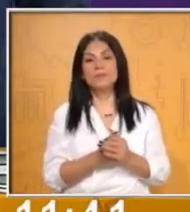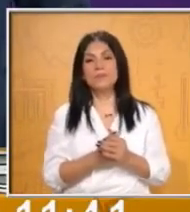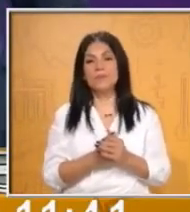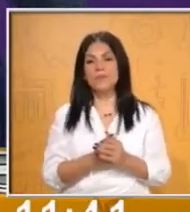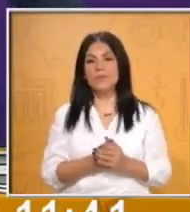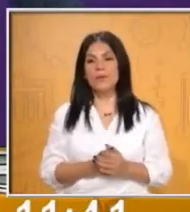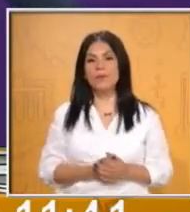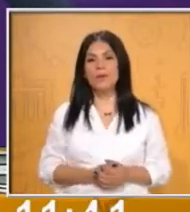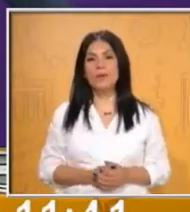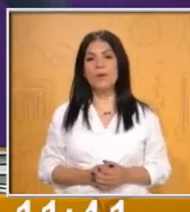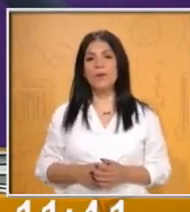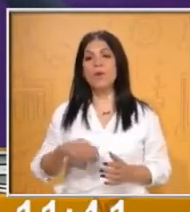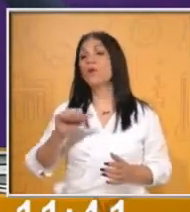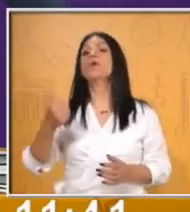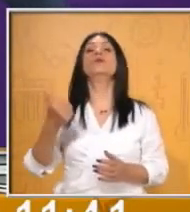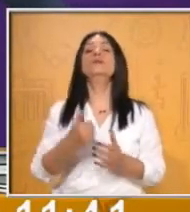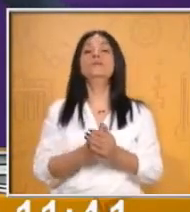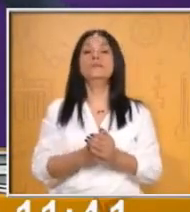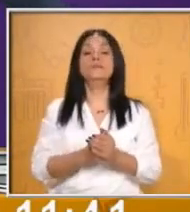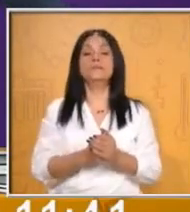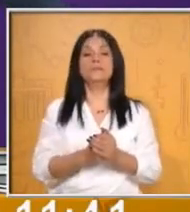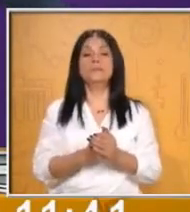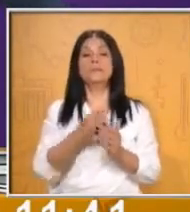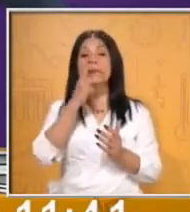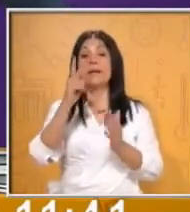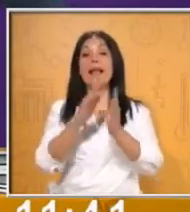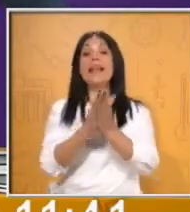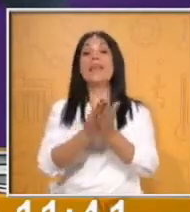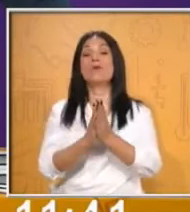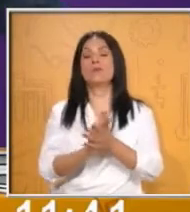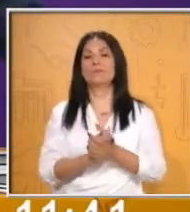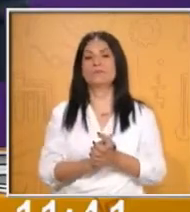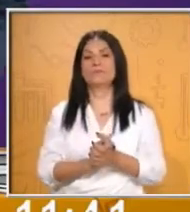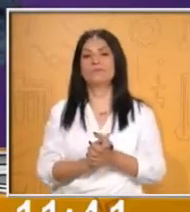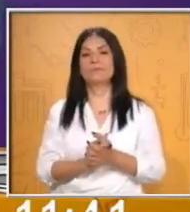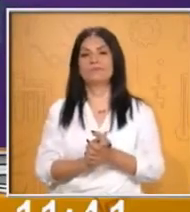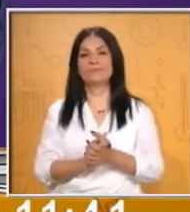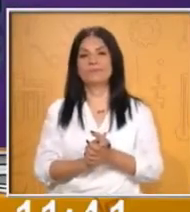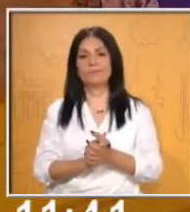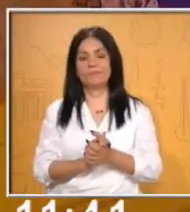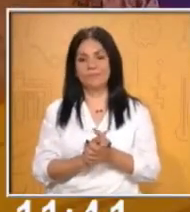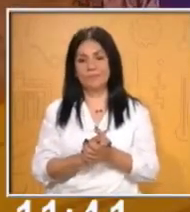maestro y yo hacemos rápido la del libro. Muy bien. Una, dos, tres.